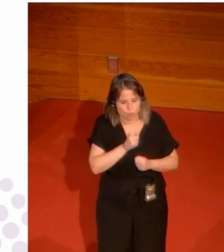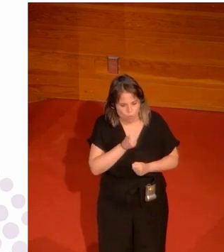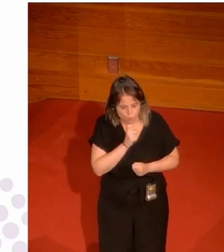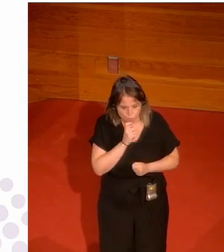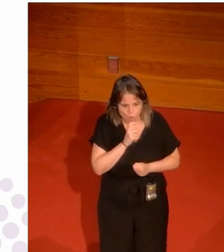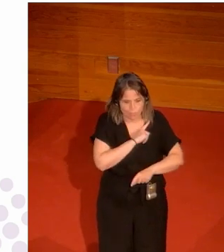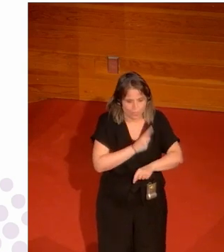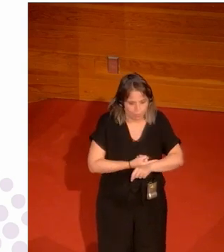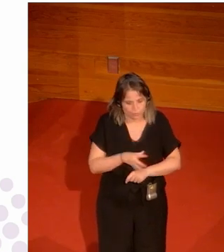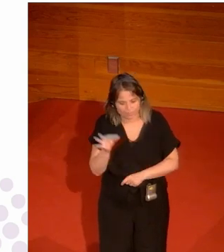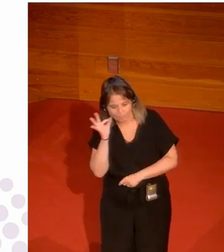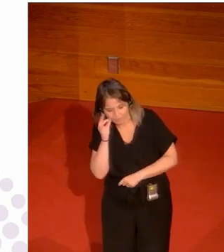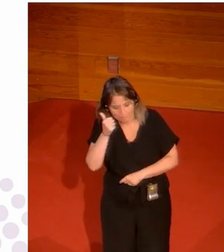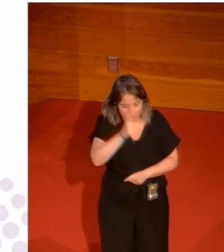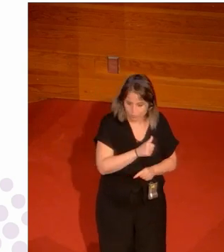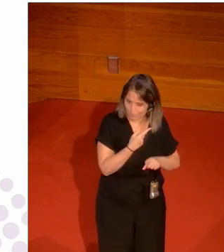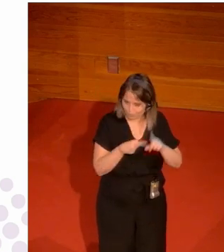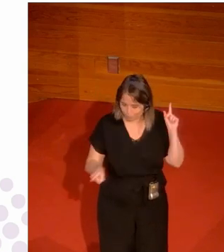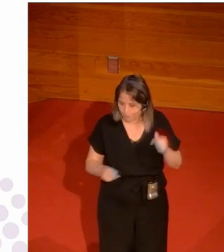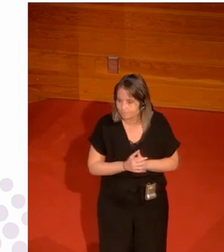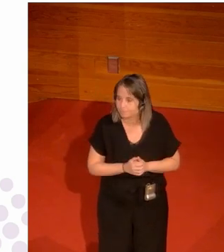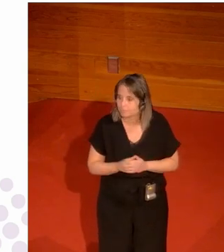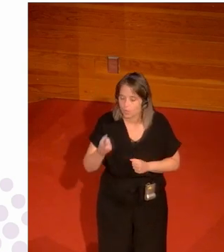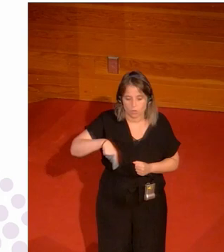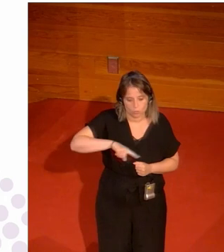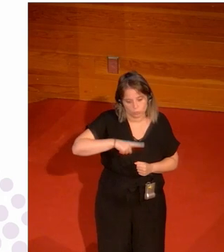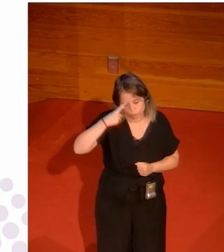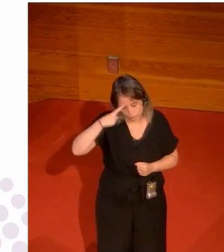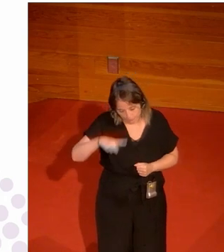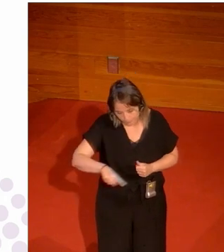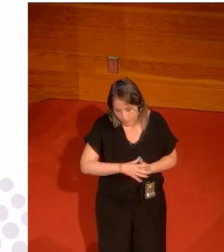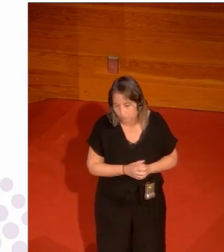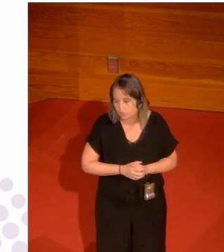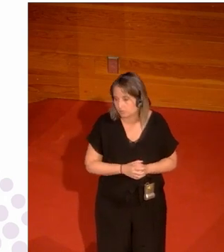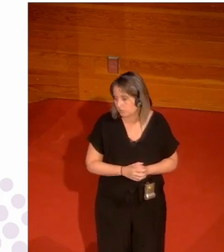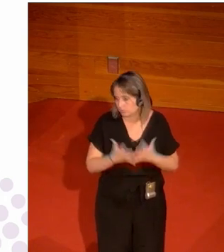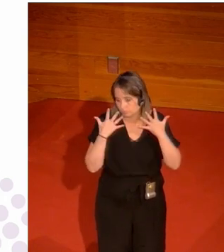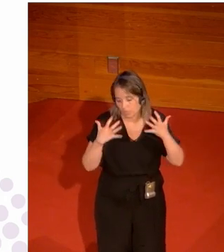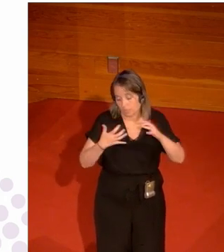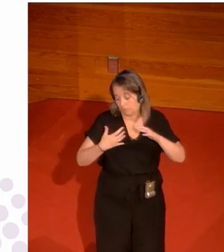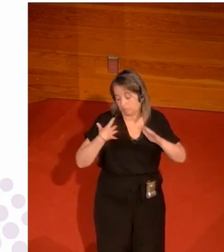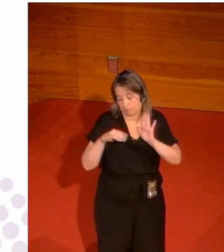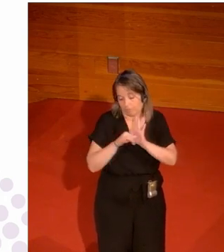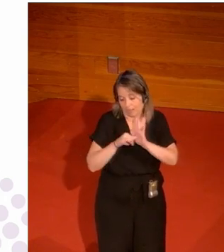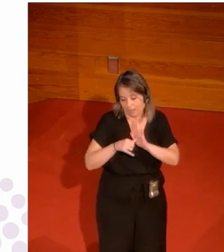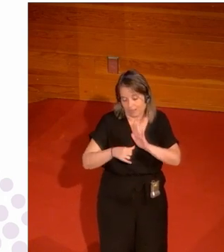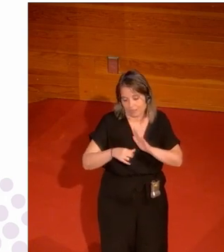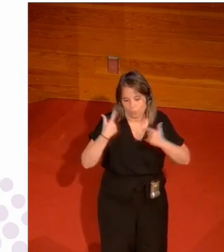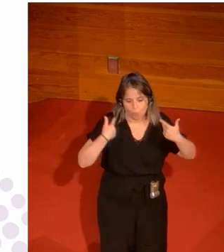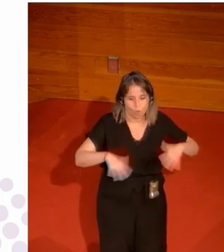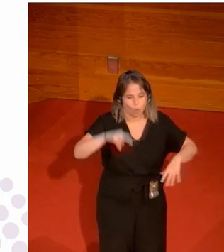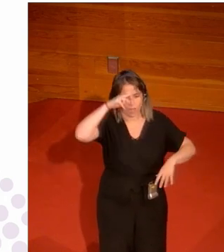para el deporte femenino y para el deporte masculino bueno pues como todos sabemos que todos estamos aquí en Vitoria al lado de Bilbao que fue